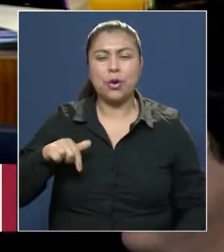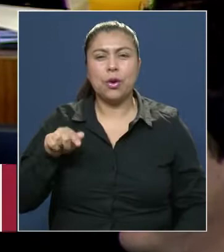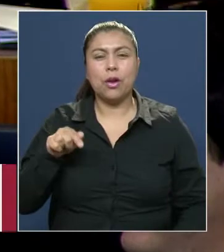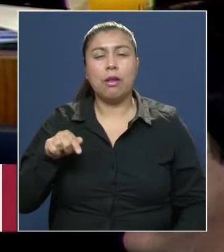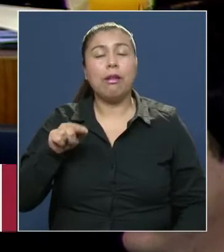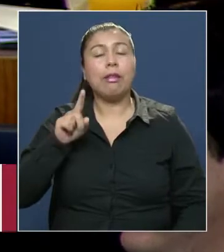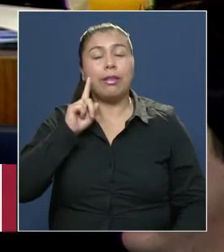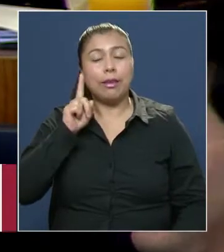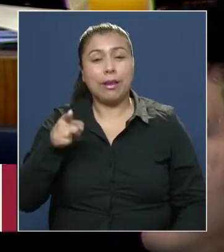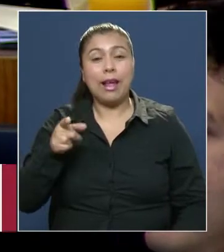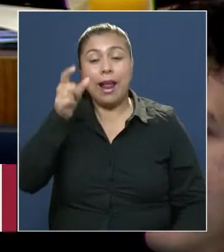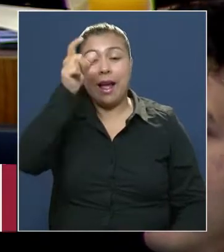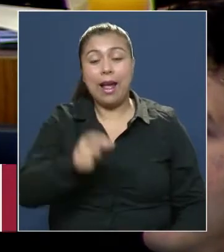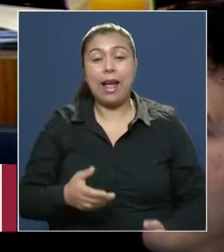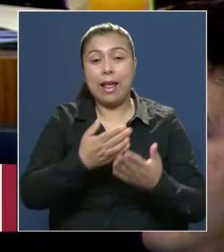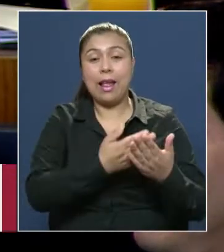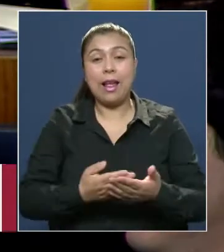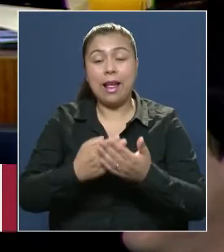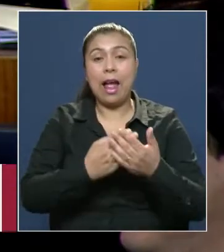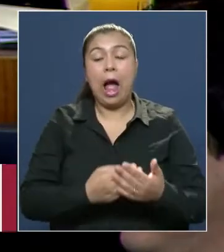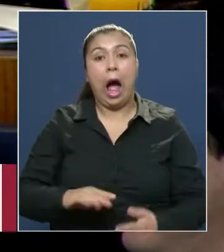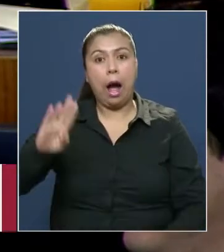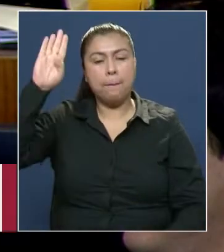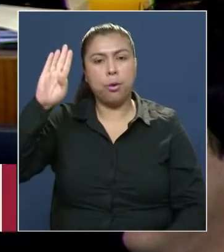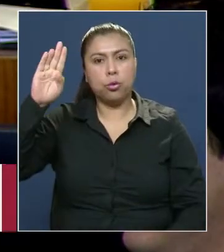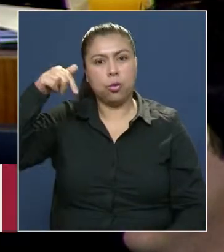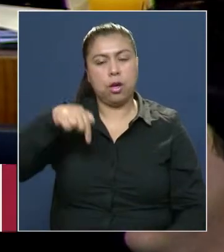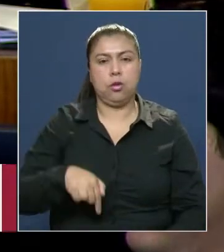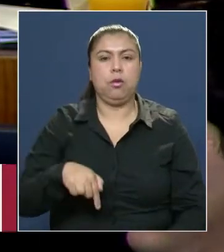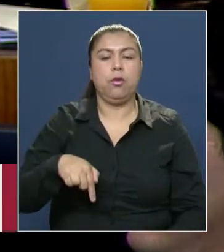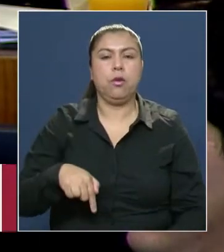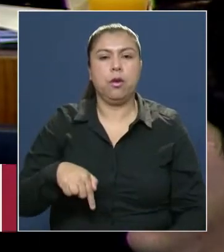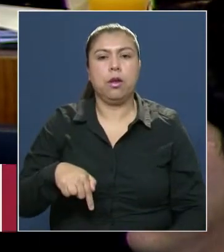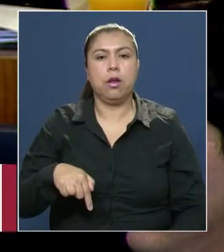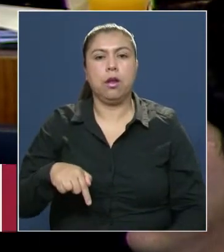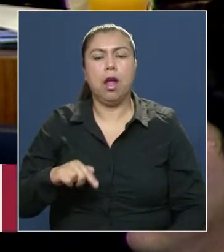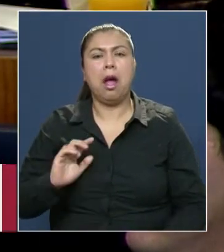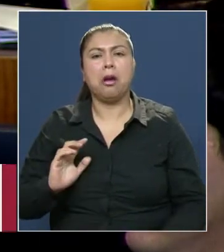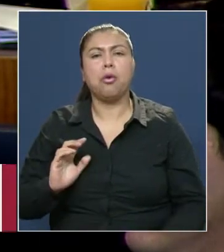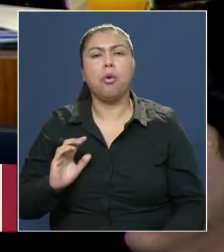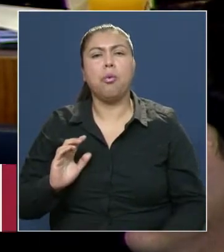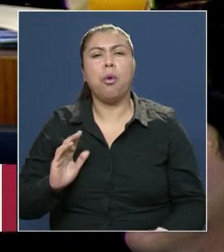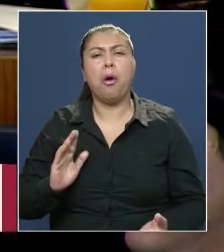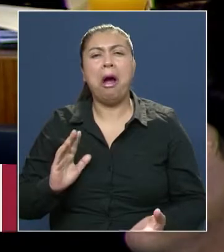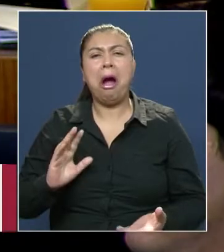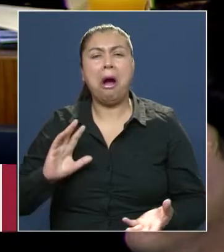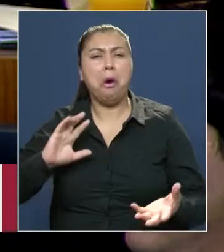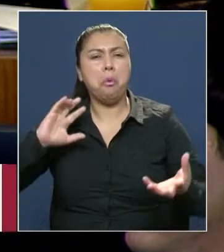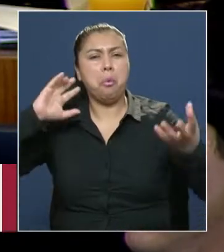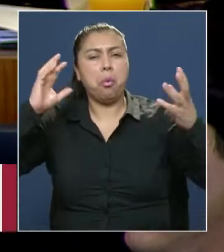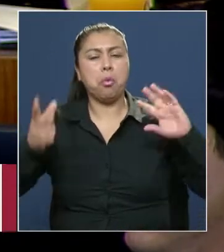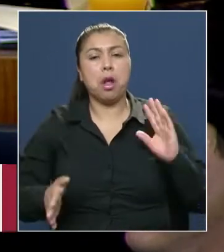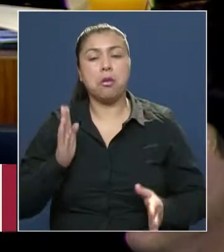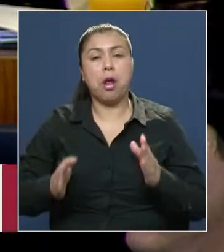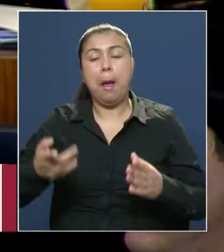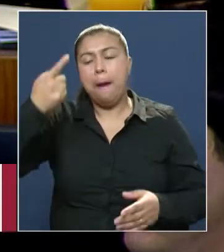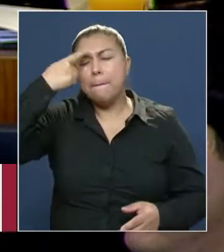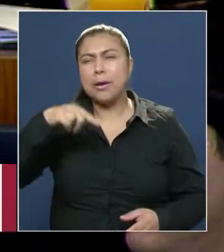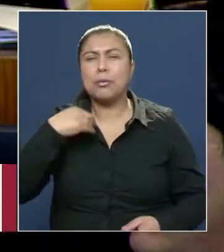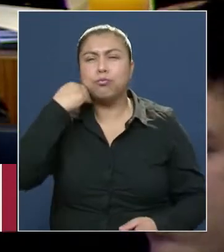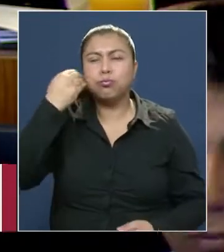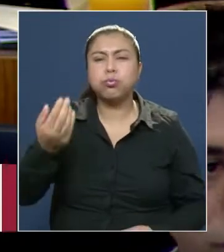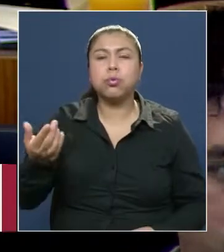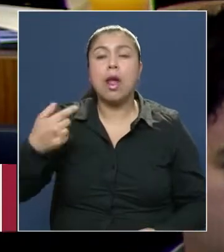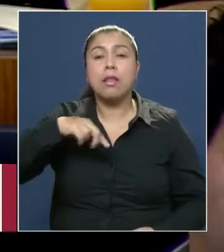estudiantes postulando hoy día a un Mundial de Robótica, pero qué vergüenza que como país no podamos proveerles de los